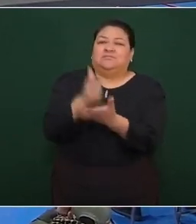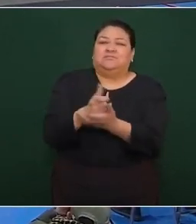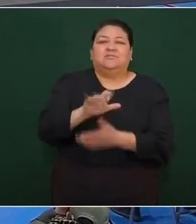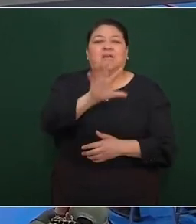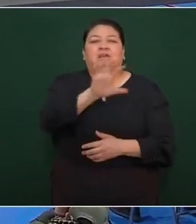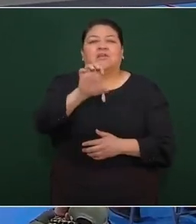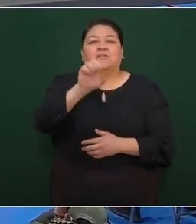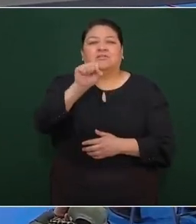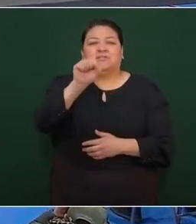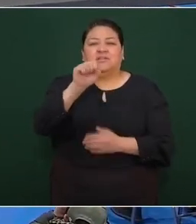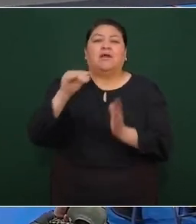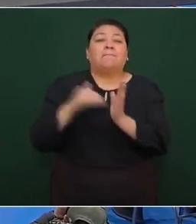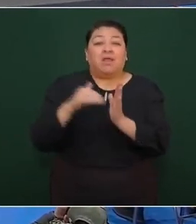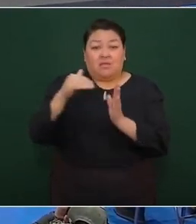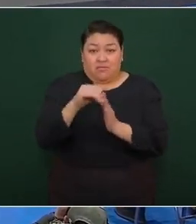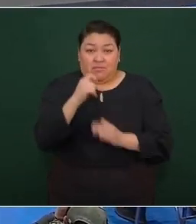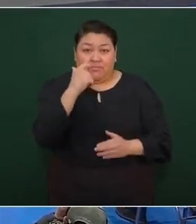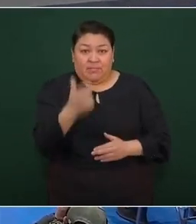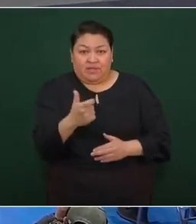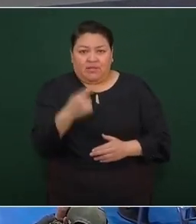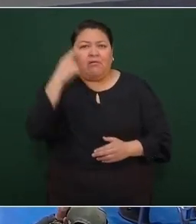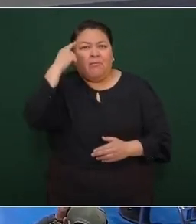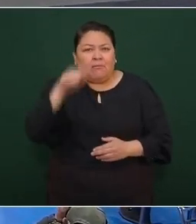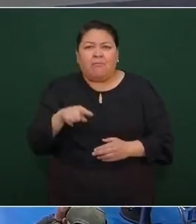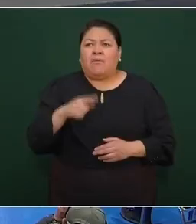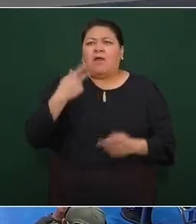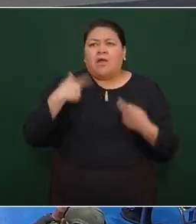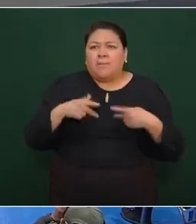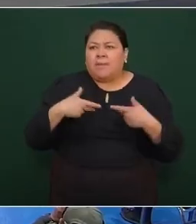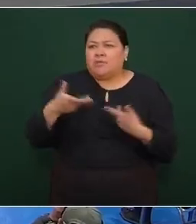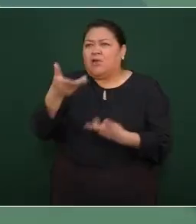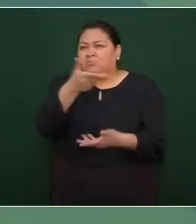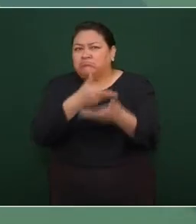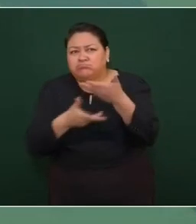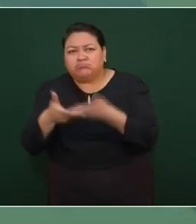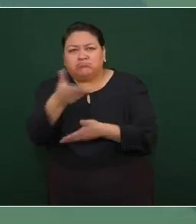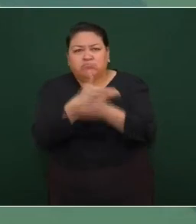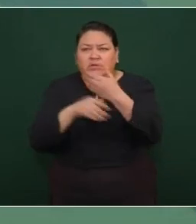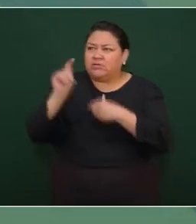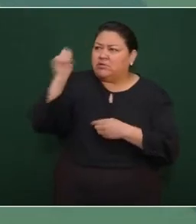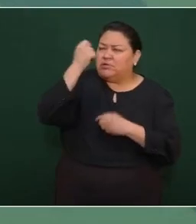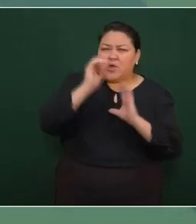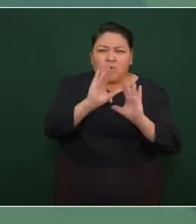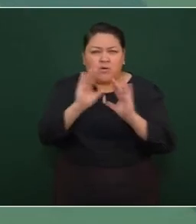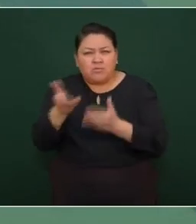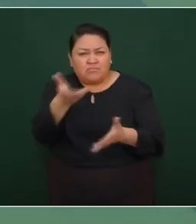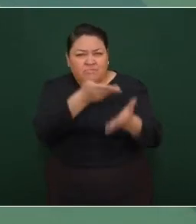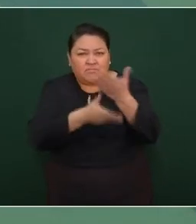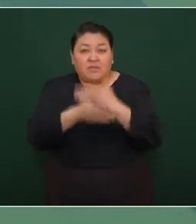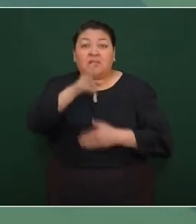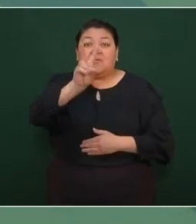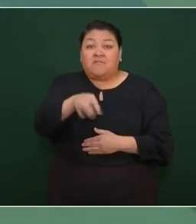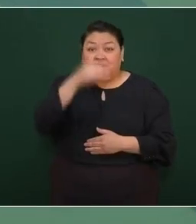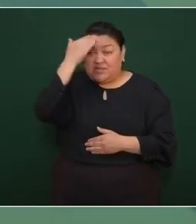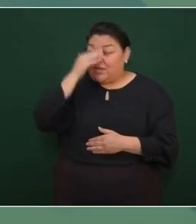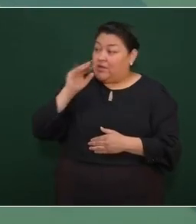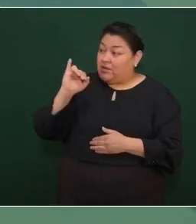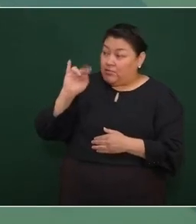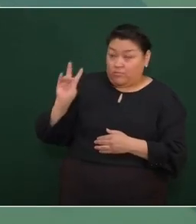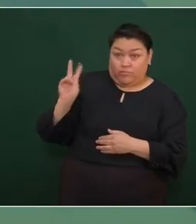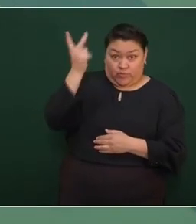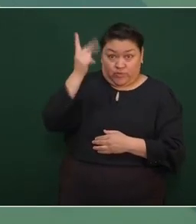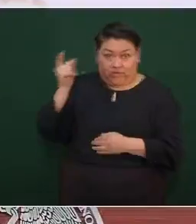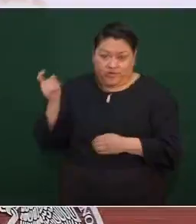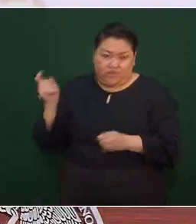560 millones de pesos para transferencia de conocimiento y tecnología. Es un orgullo que el Politécnico Nacional